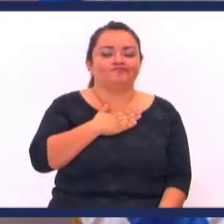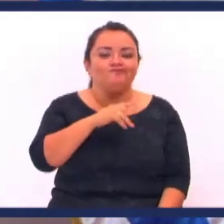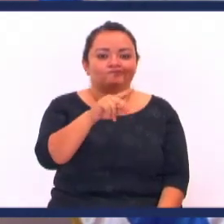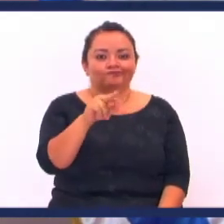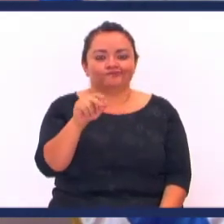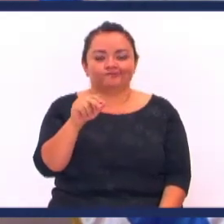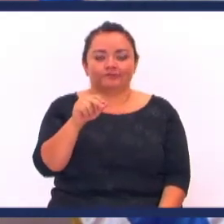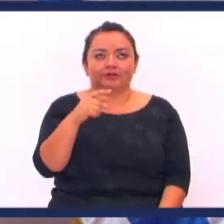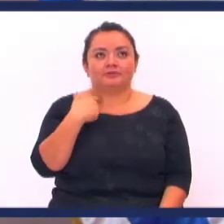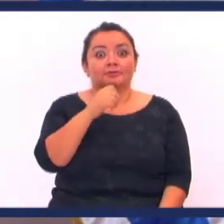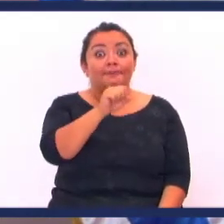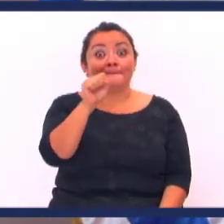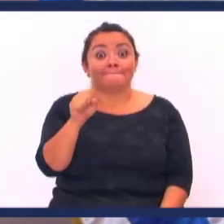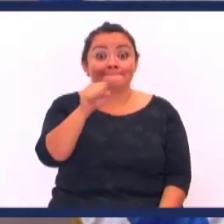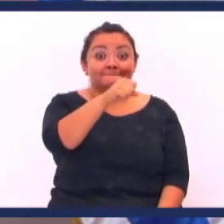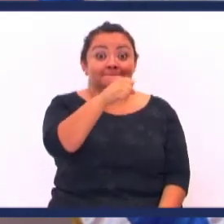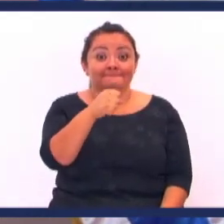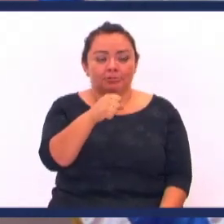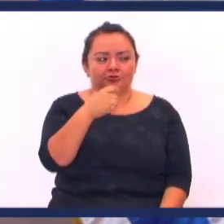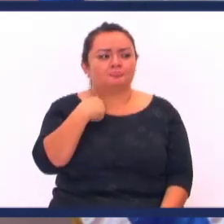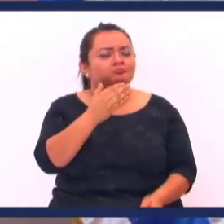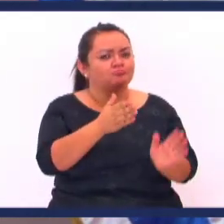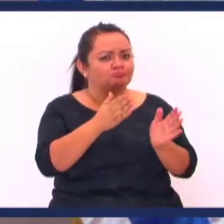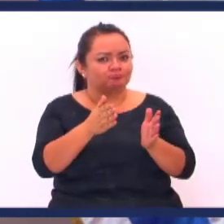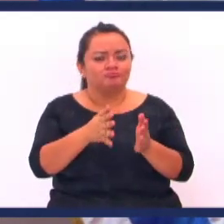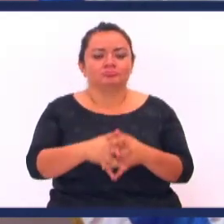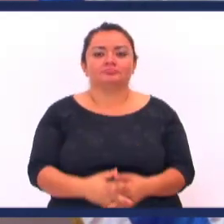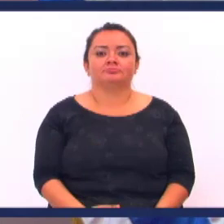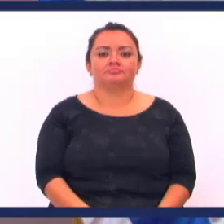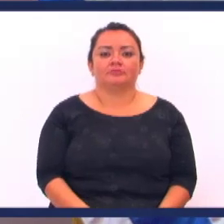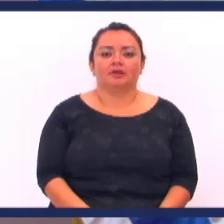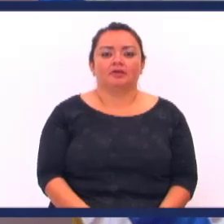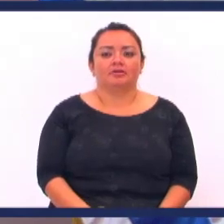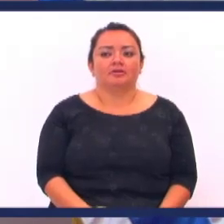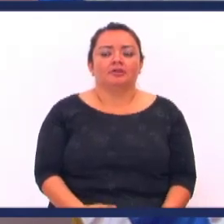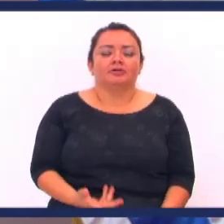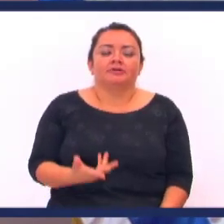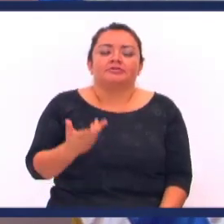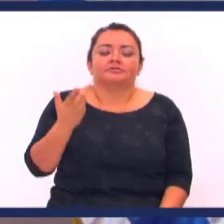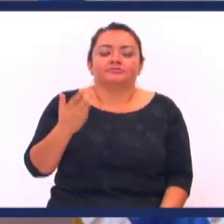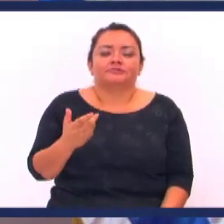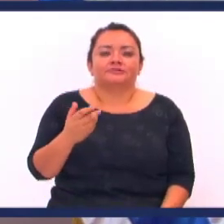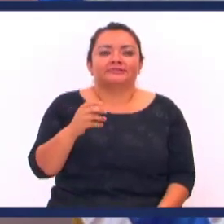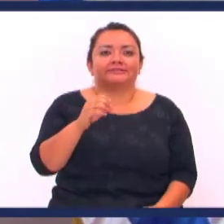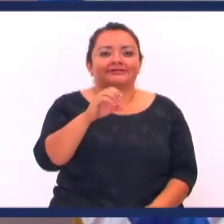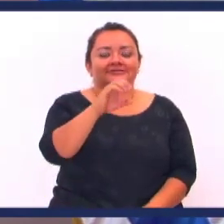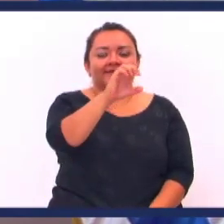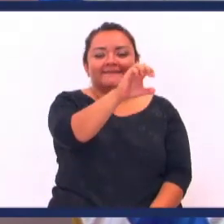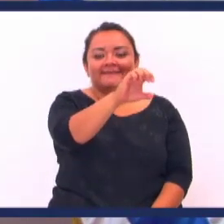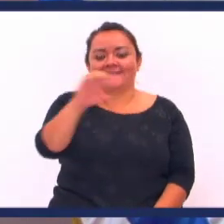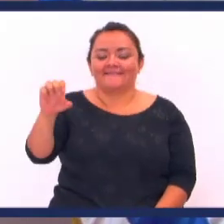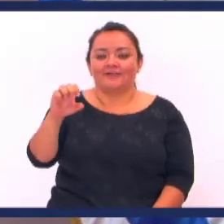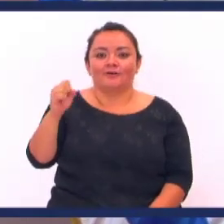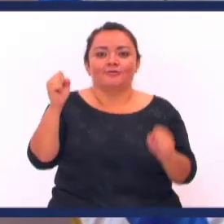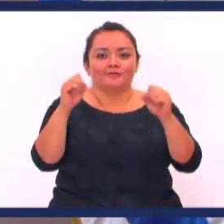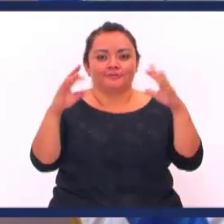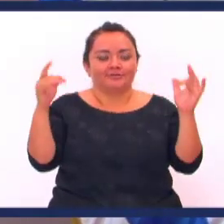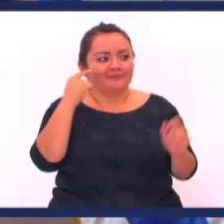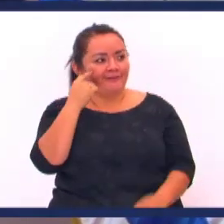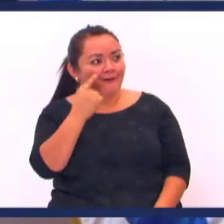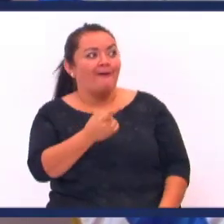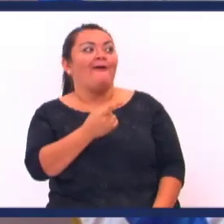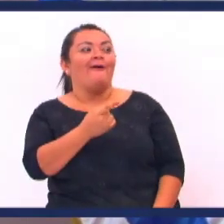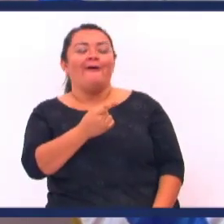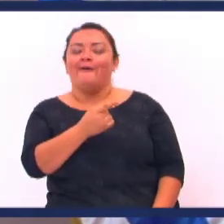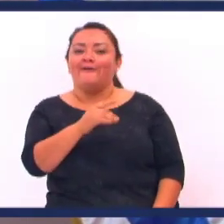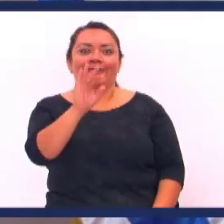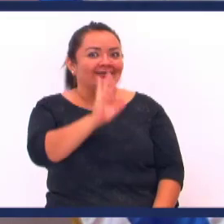estaba preparando Un carro Nosotros que somos Aficionados a los carros Entonces le mandó A poner una barra De luces adelante Bien bonita Y yo cuando la vi Mira